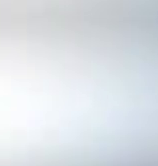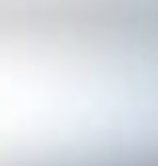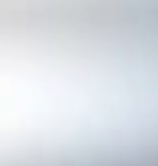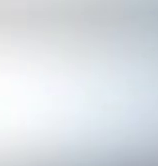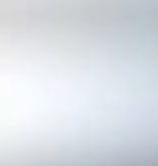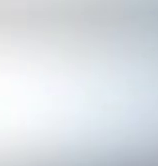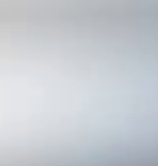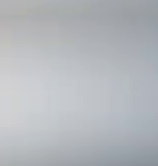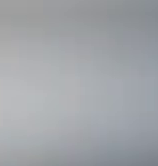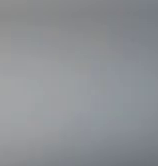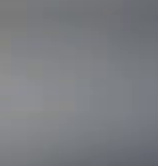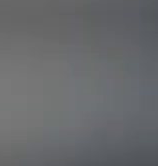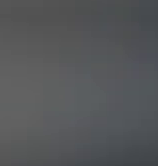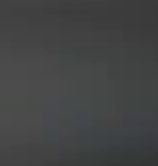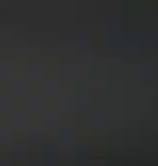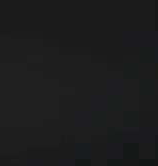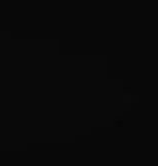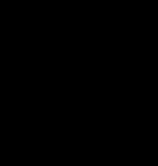¡Gracias! ¡Gracias! ¡Gracias! ¡Gracias! ¡Gracias!